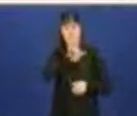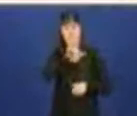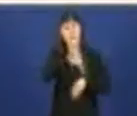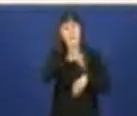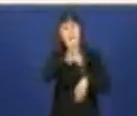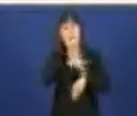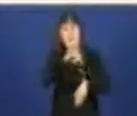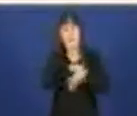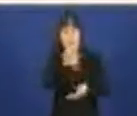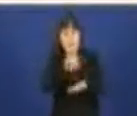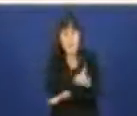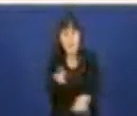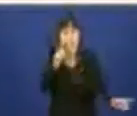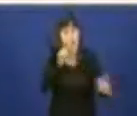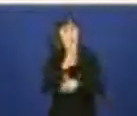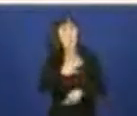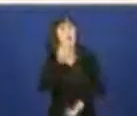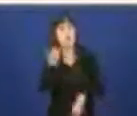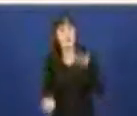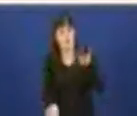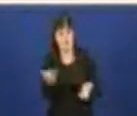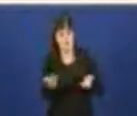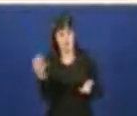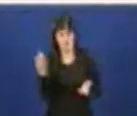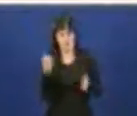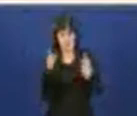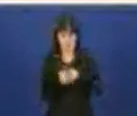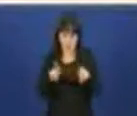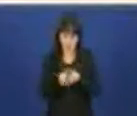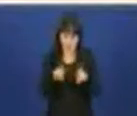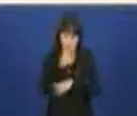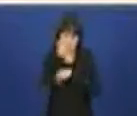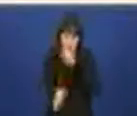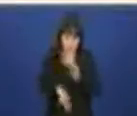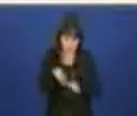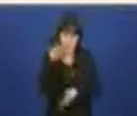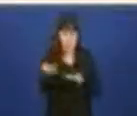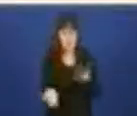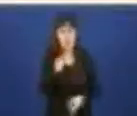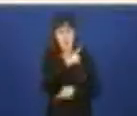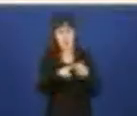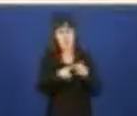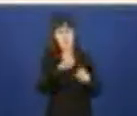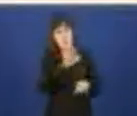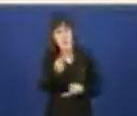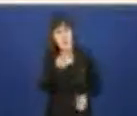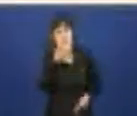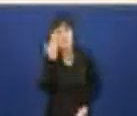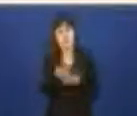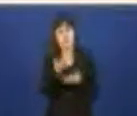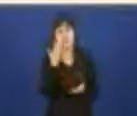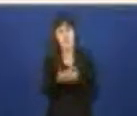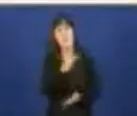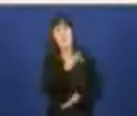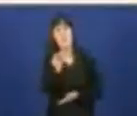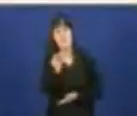medir con rigor, deben ser series temporais completas, con datos constatáveis, con datos respaldados, como é o